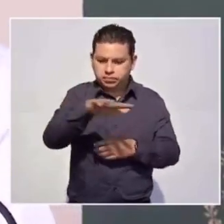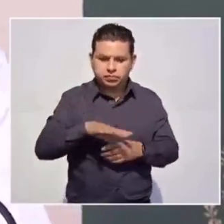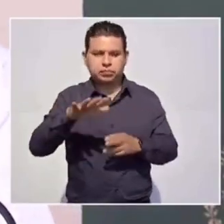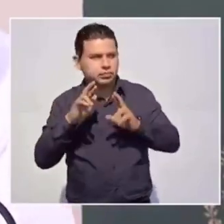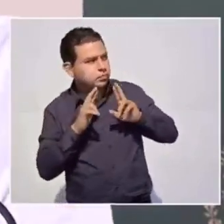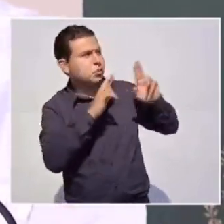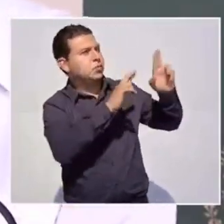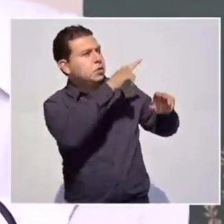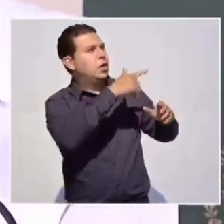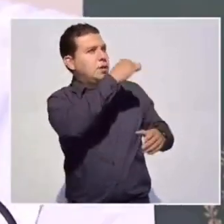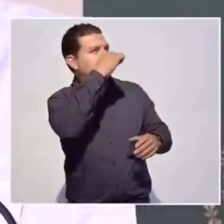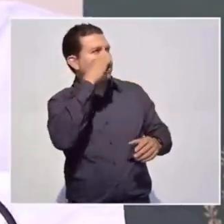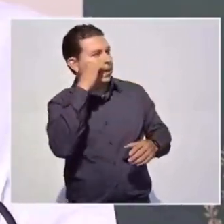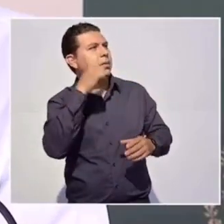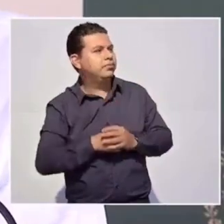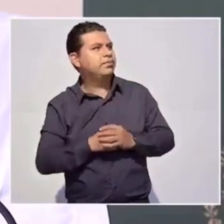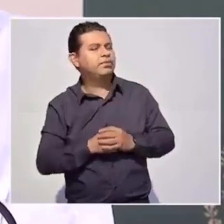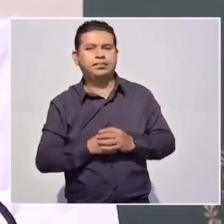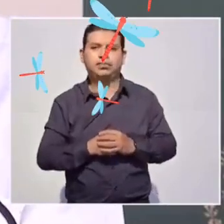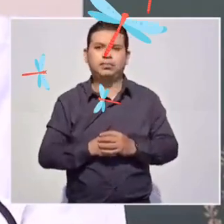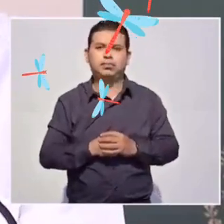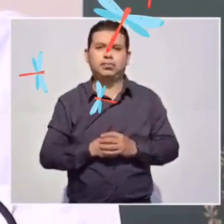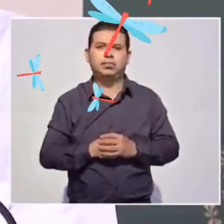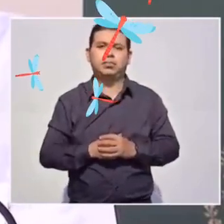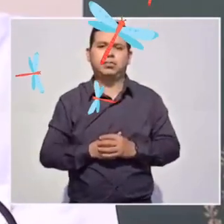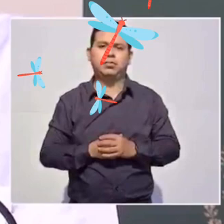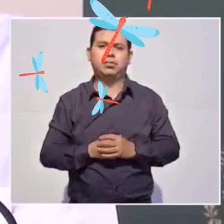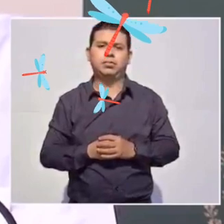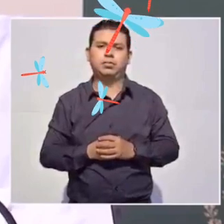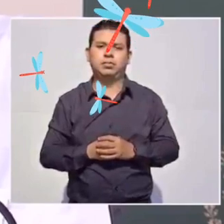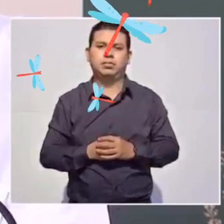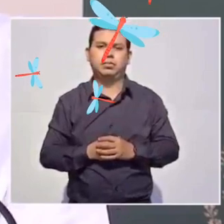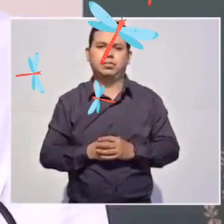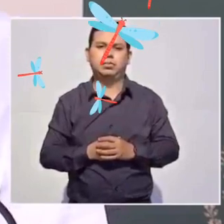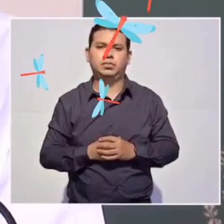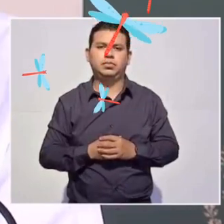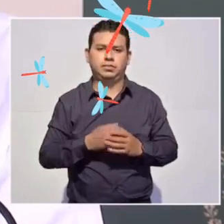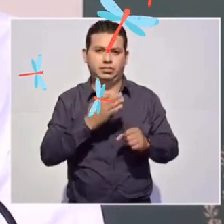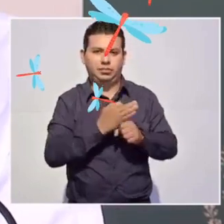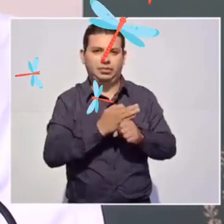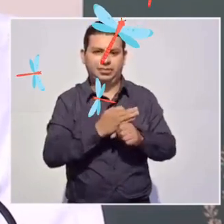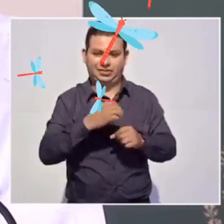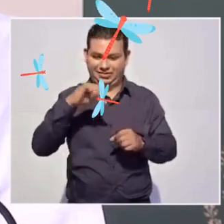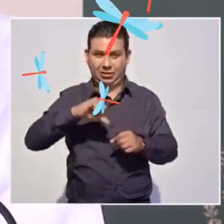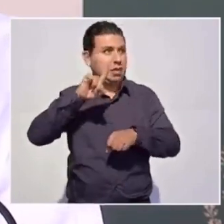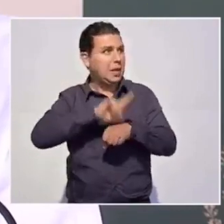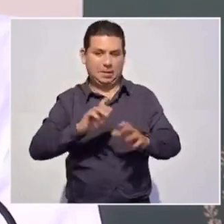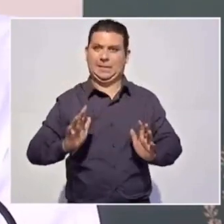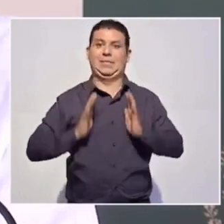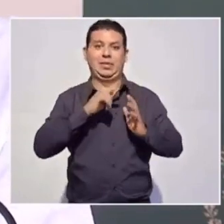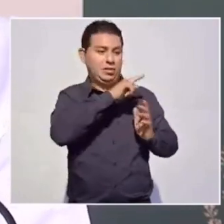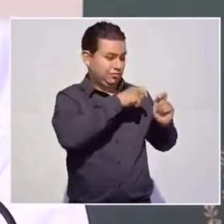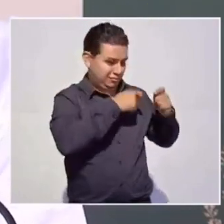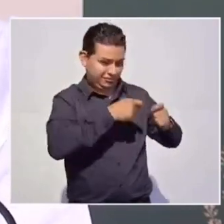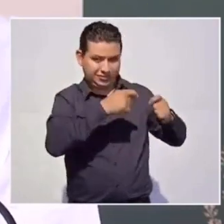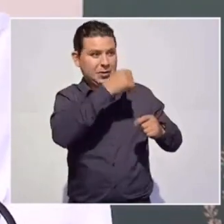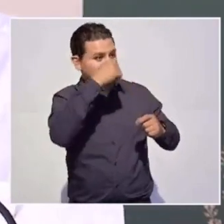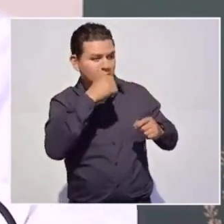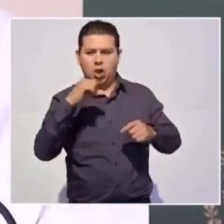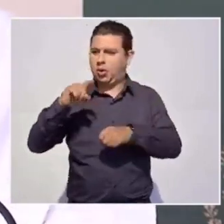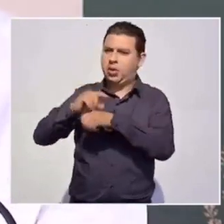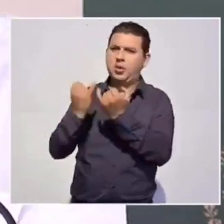nuestro Benemérito, ha coincidido tradicionalmente con el equinoccio de primavera. Un día